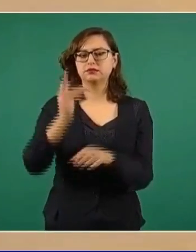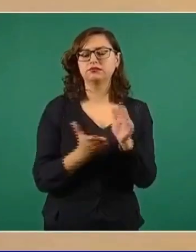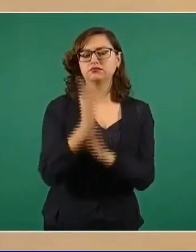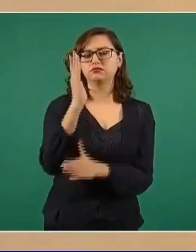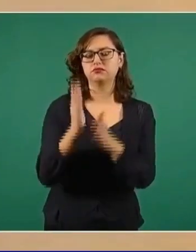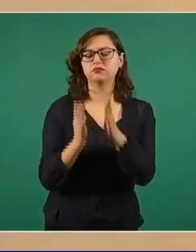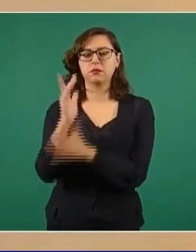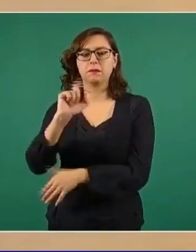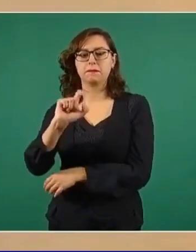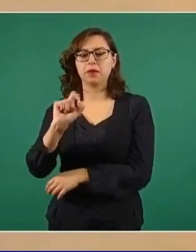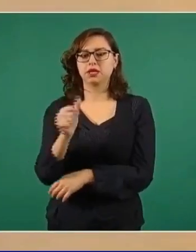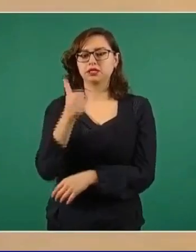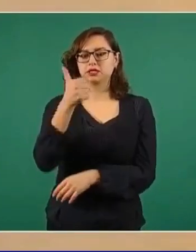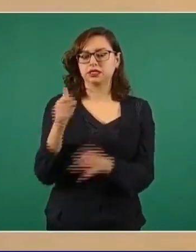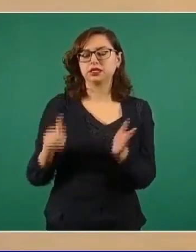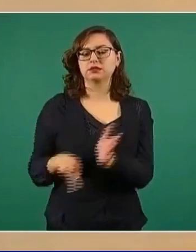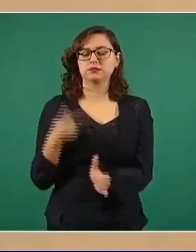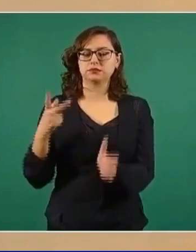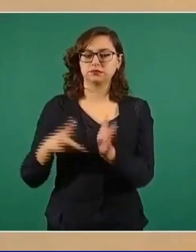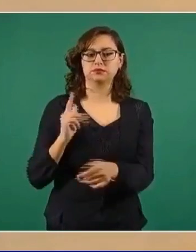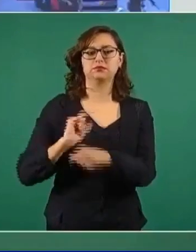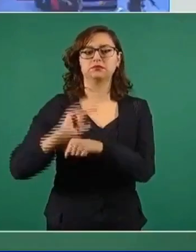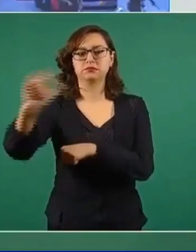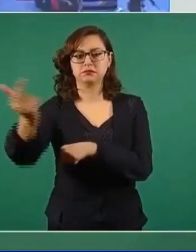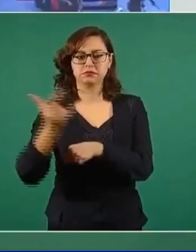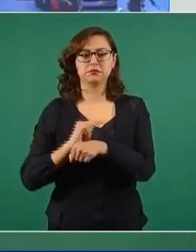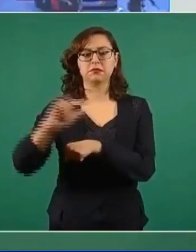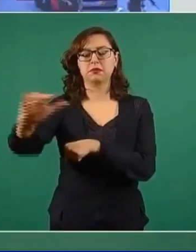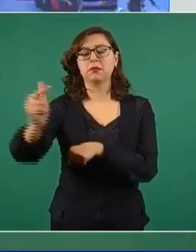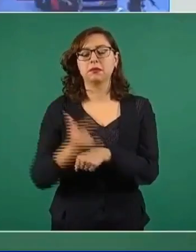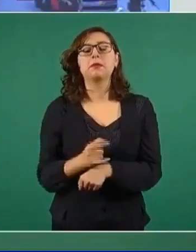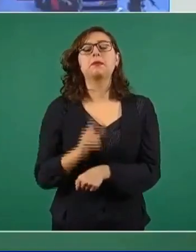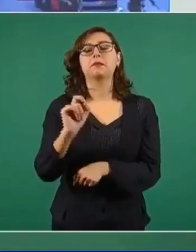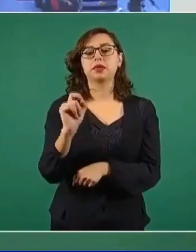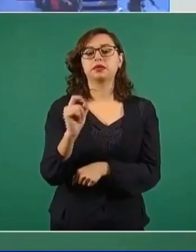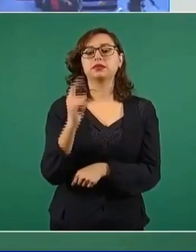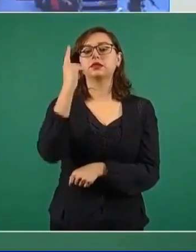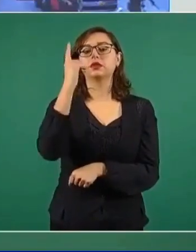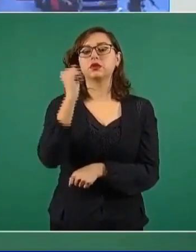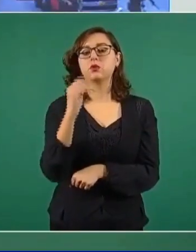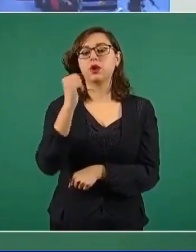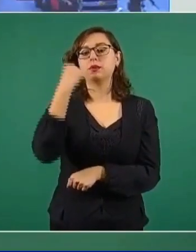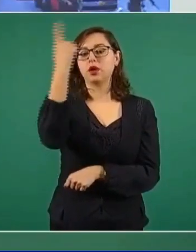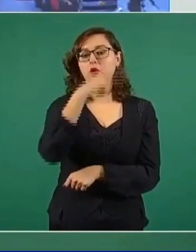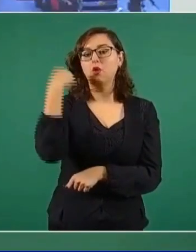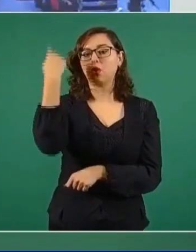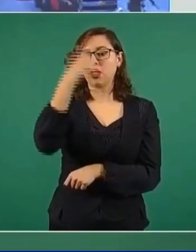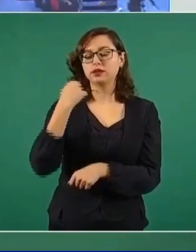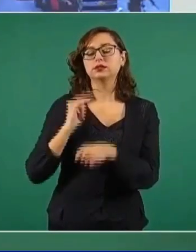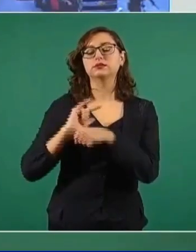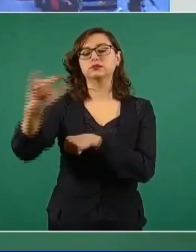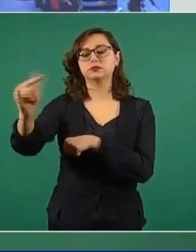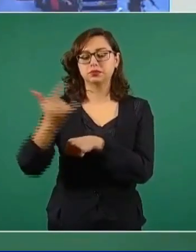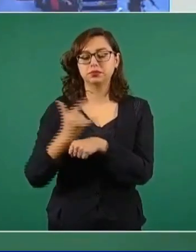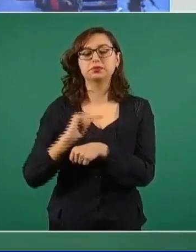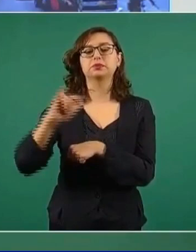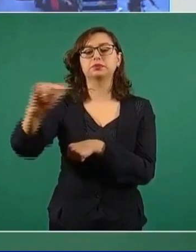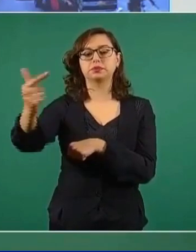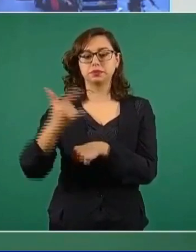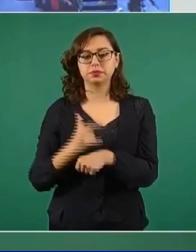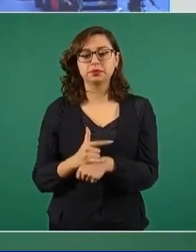26 operaciones y 29 horas de vuelo de los aviones de la Fuerza Aérea. El efectivo,